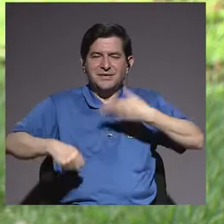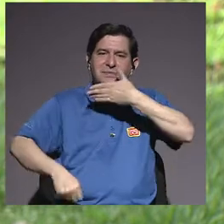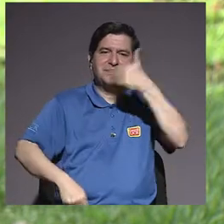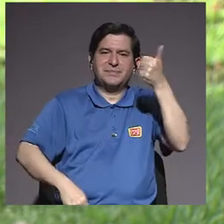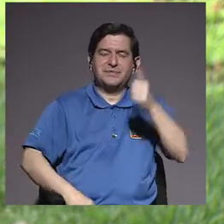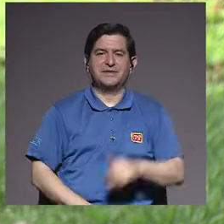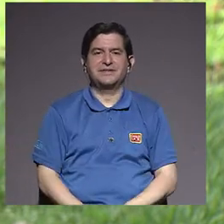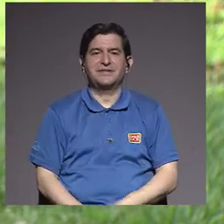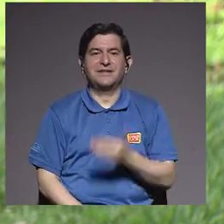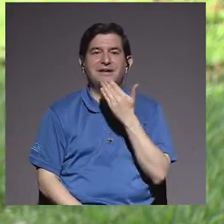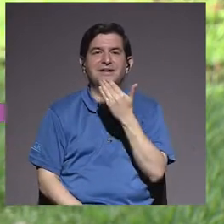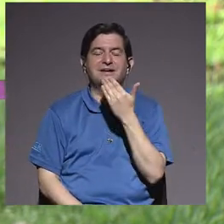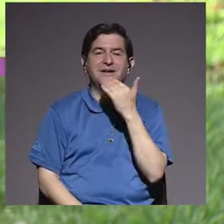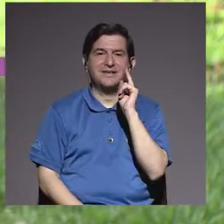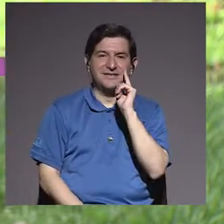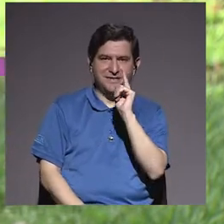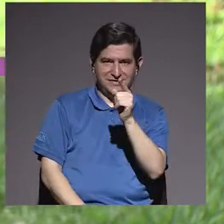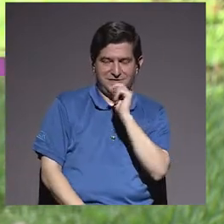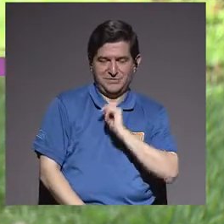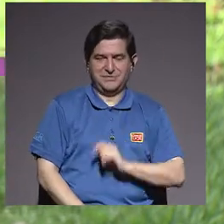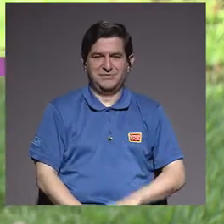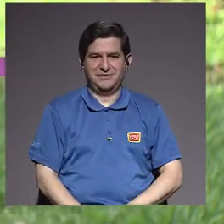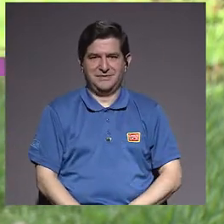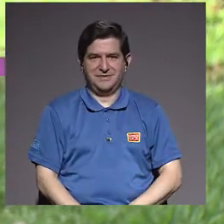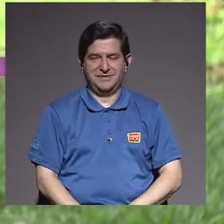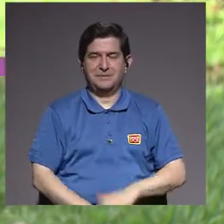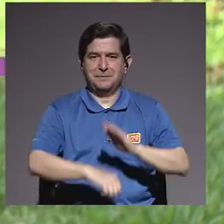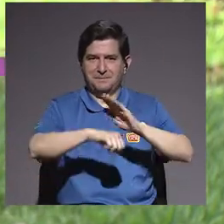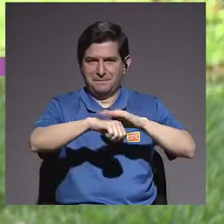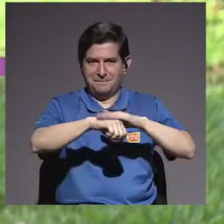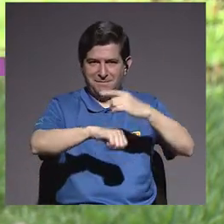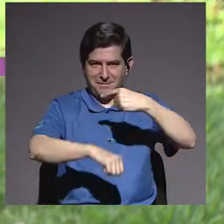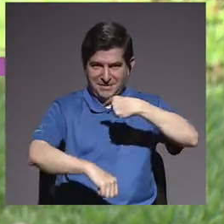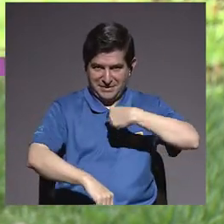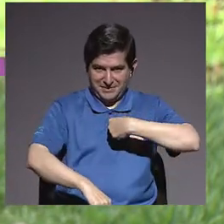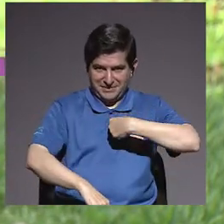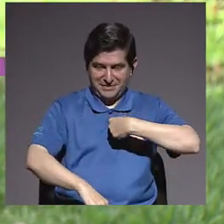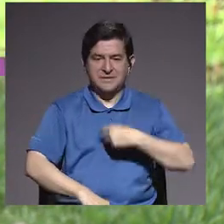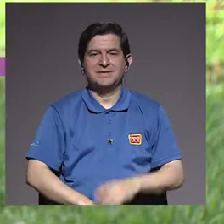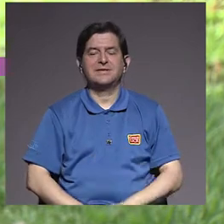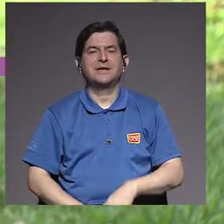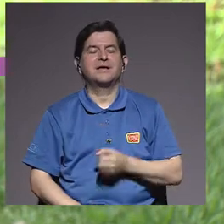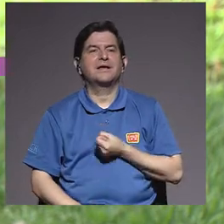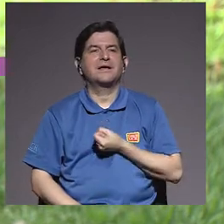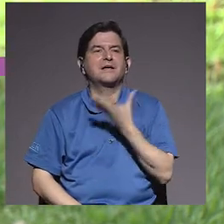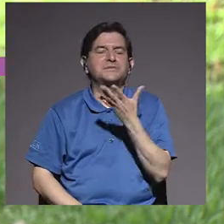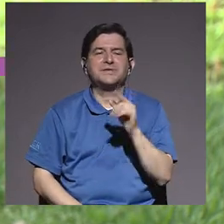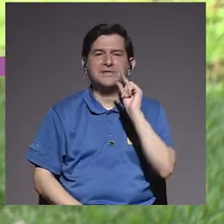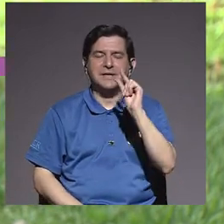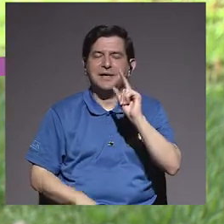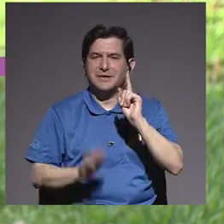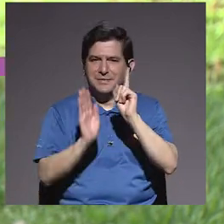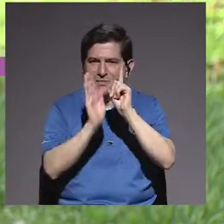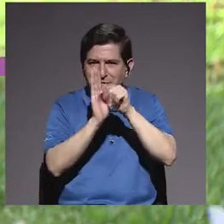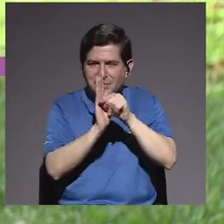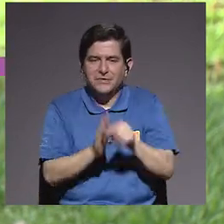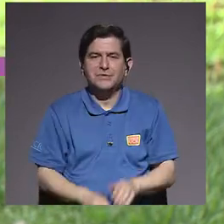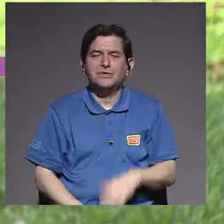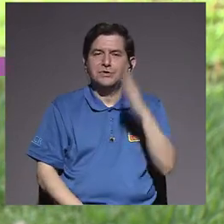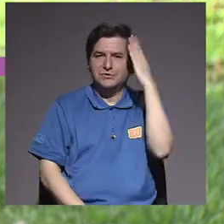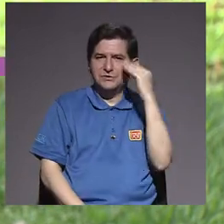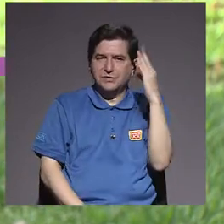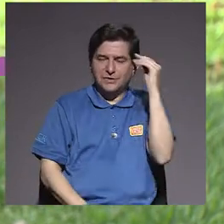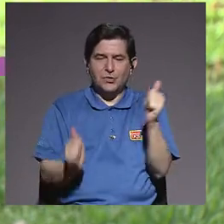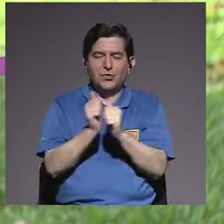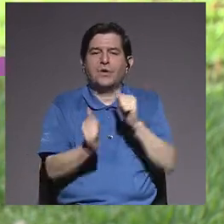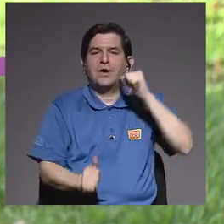vivir mejor. Las gracias se las doy yo a ustedes por permitirme expresarme por unos minutitos en cuanto a la